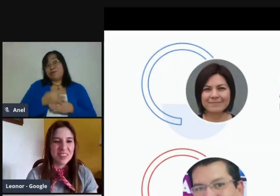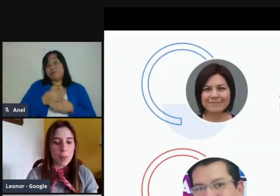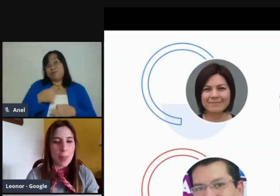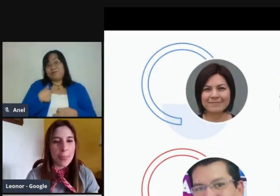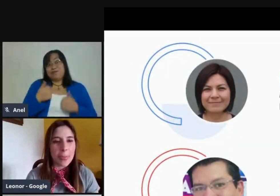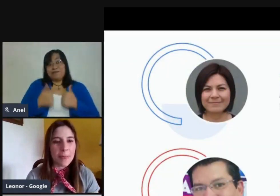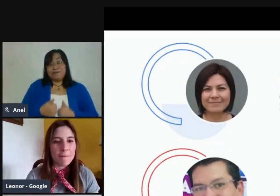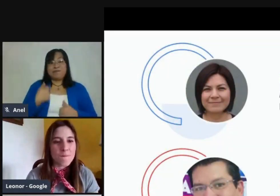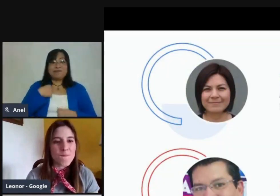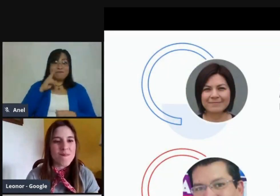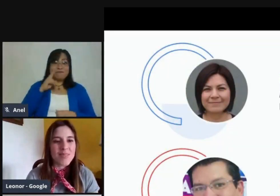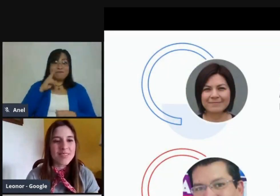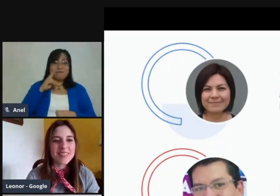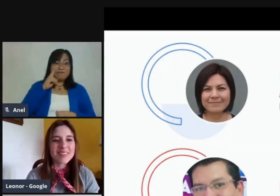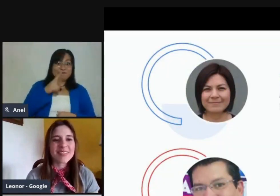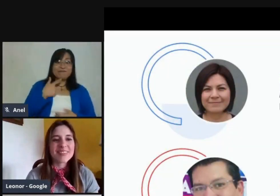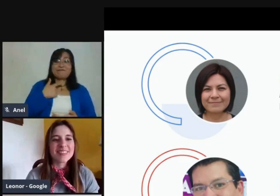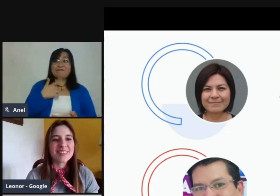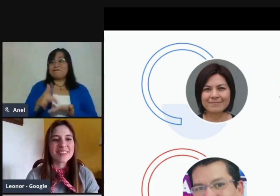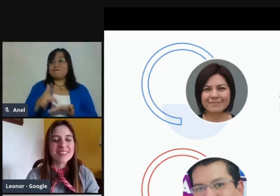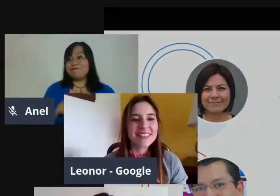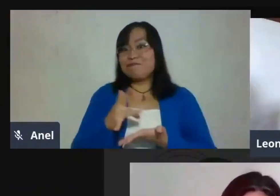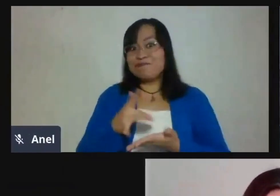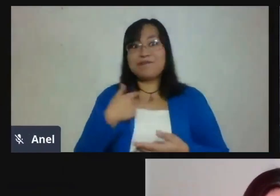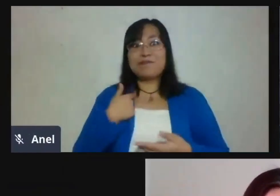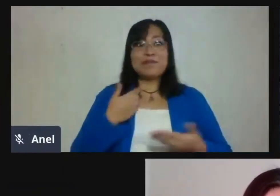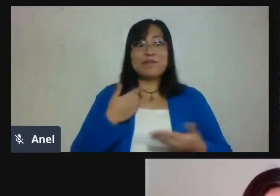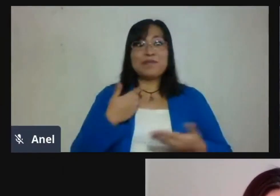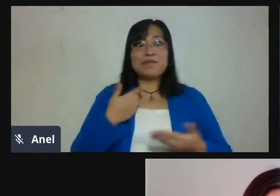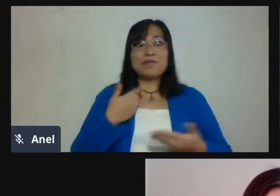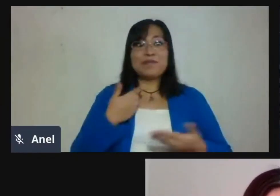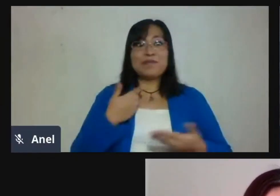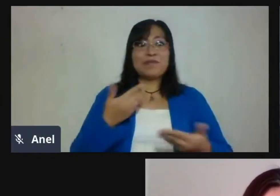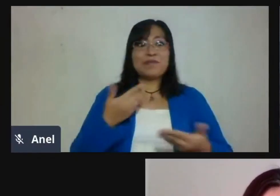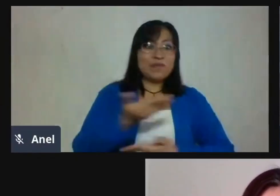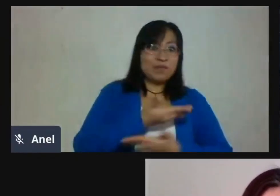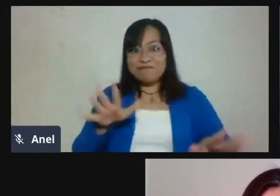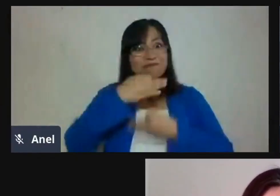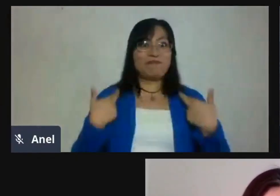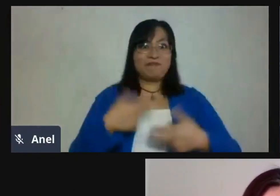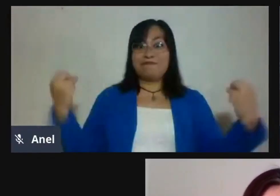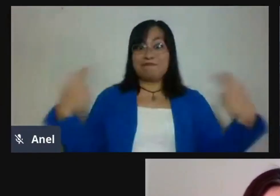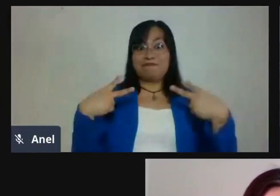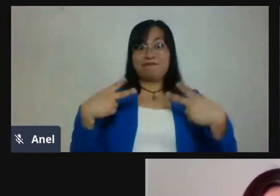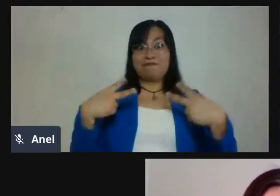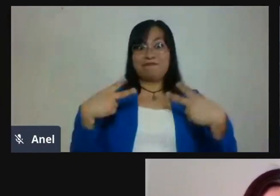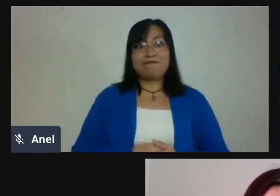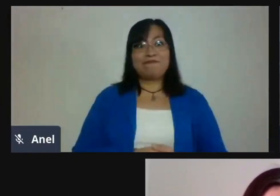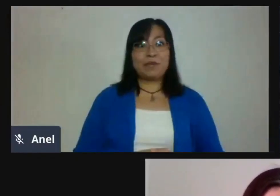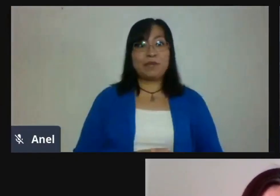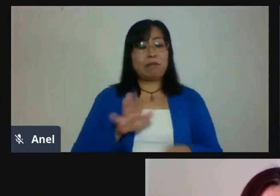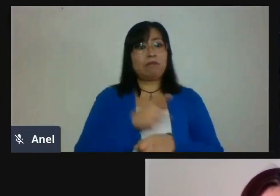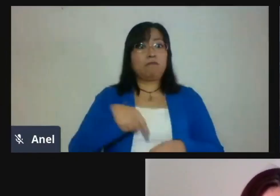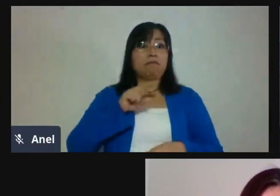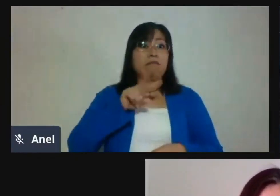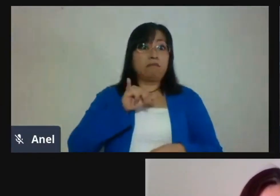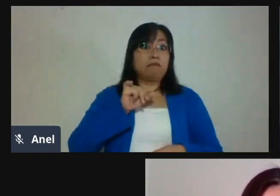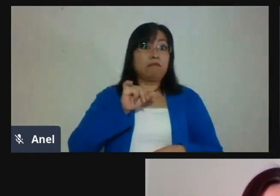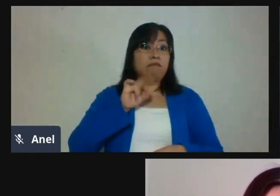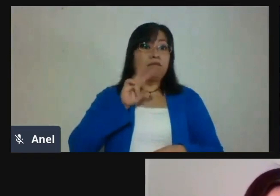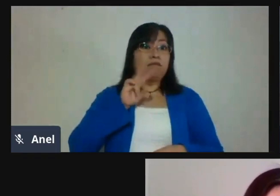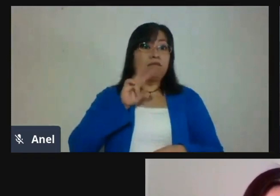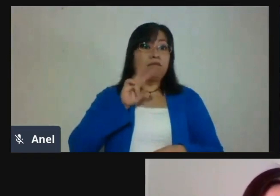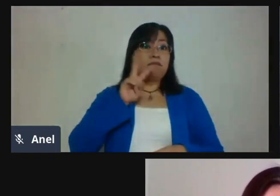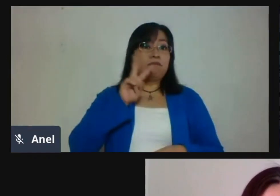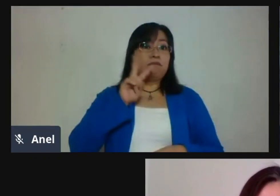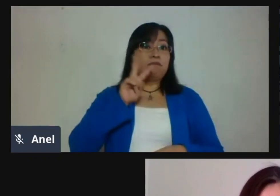compartir y aportar un poquito a todo este reto que nos estamos enfrentando los maestros con la situación que vivimos